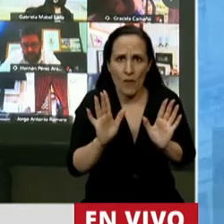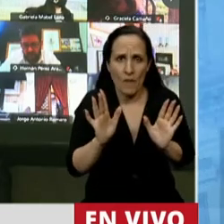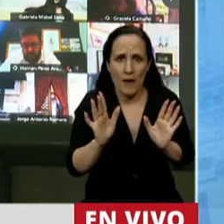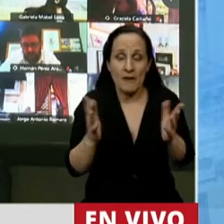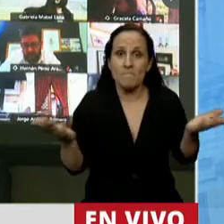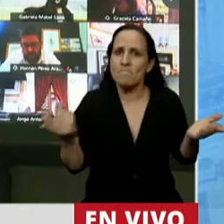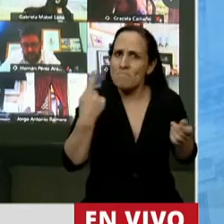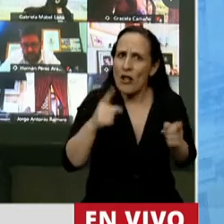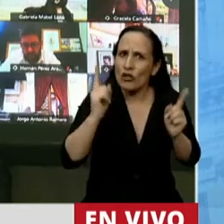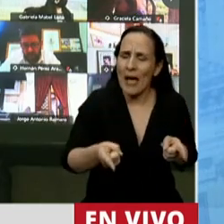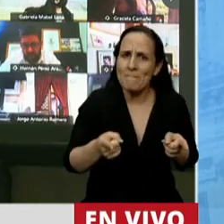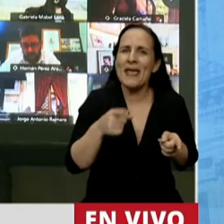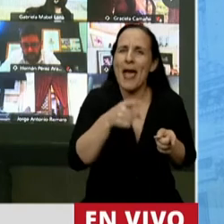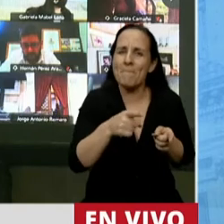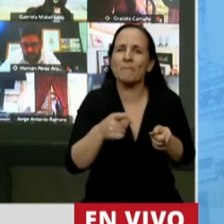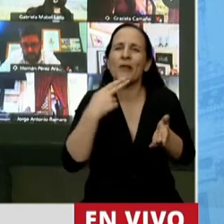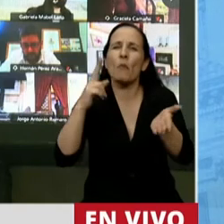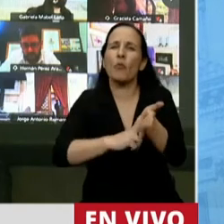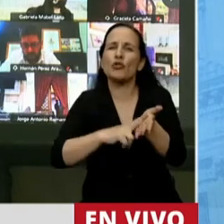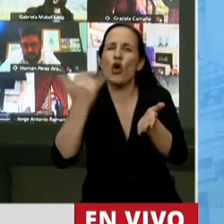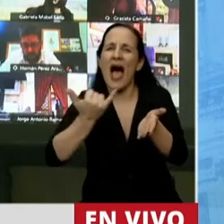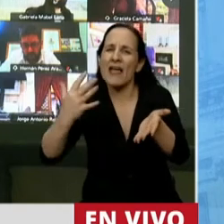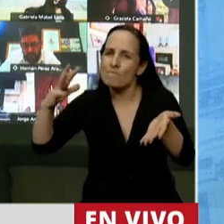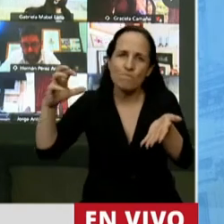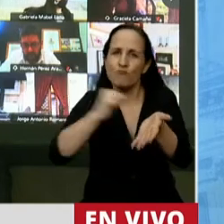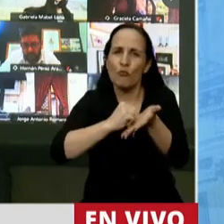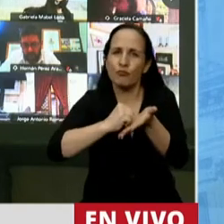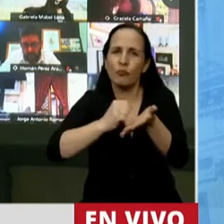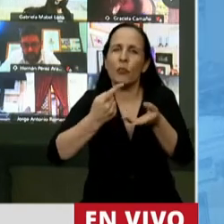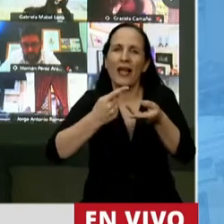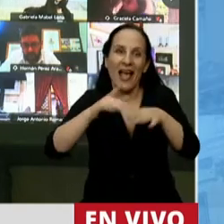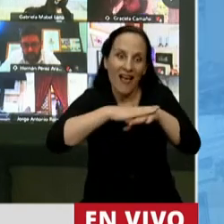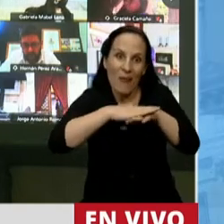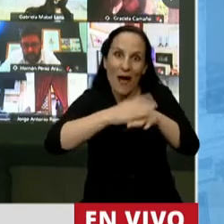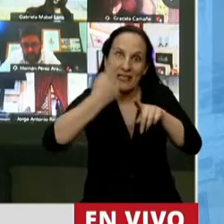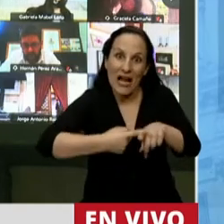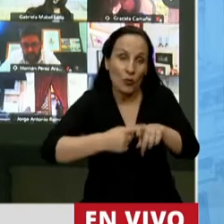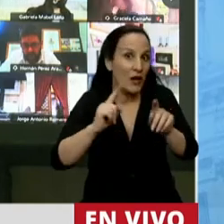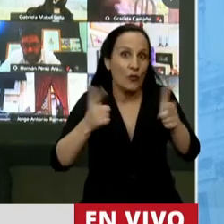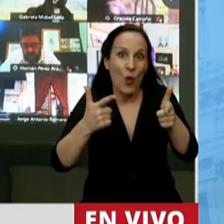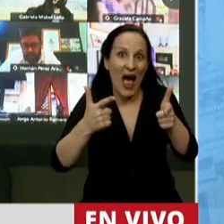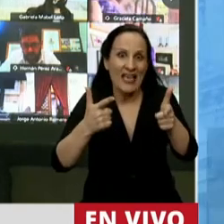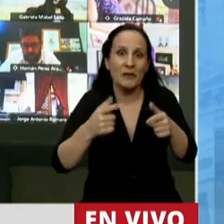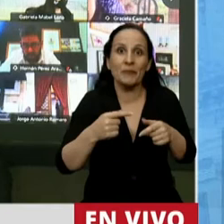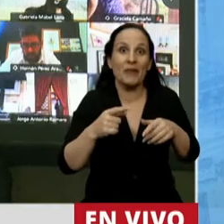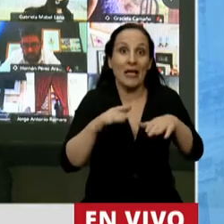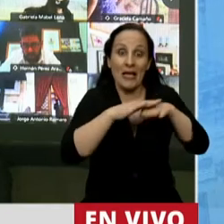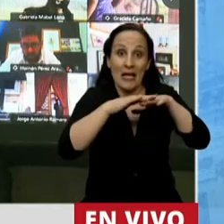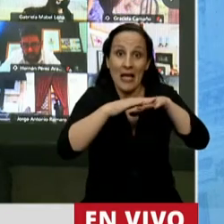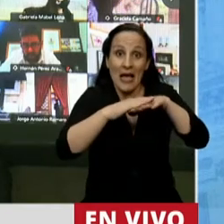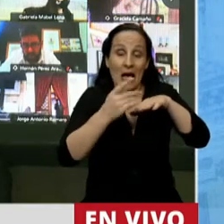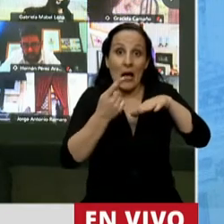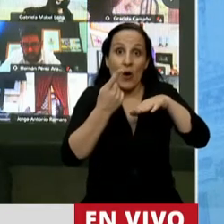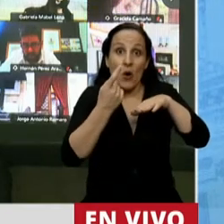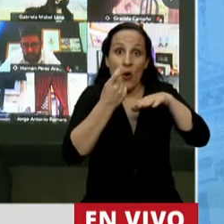es un impuesto confiscatorio porque no tiene mínimo no imponible. Con un peso menos de